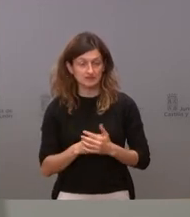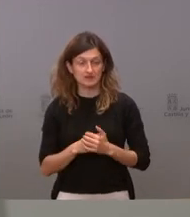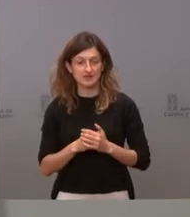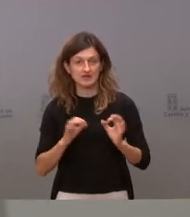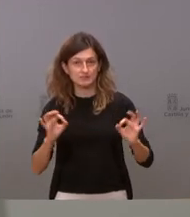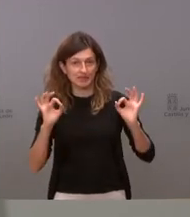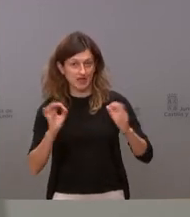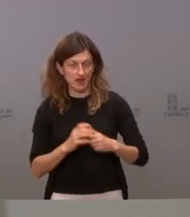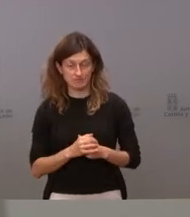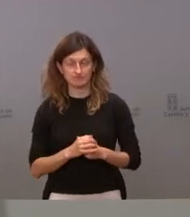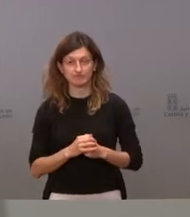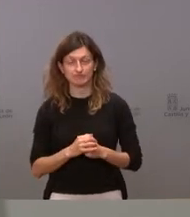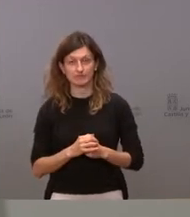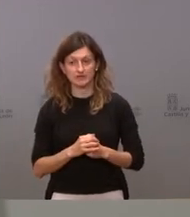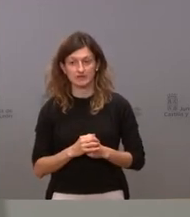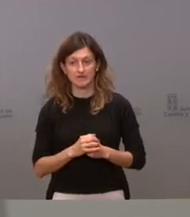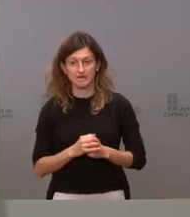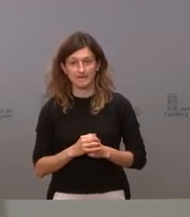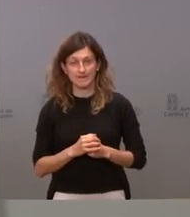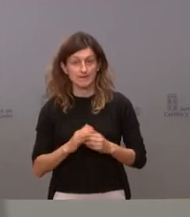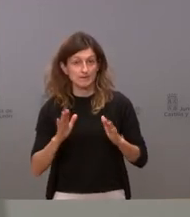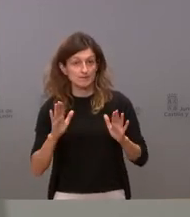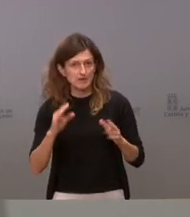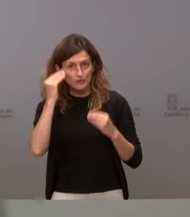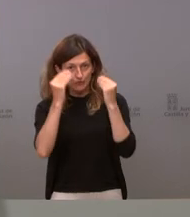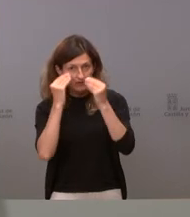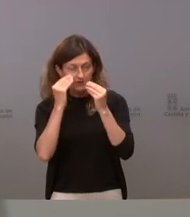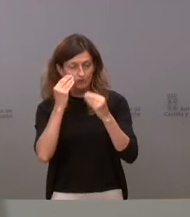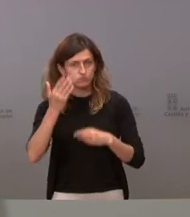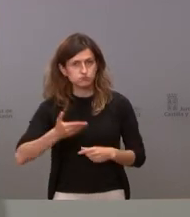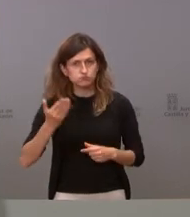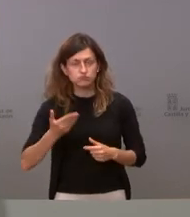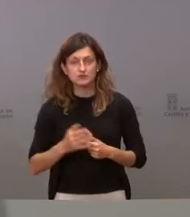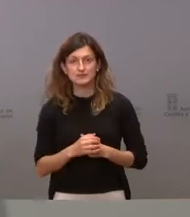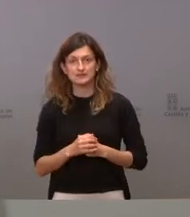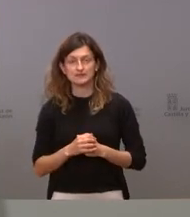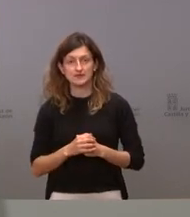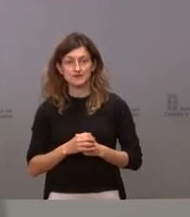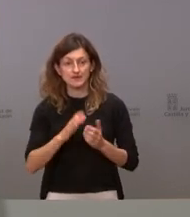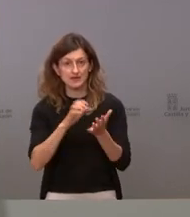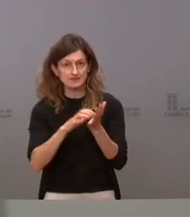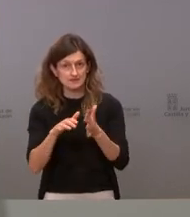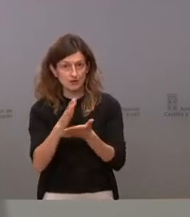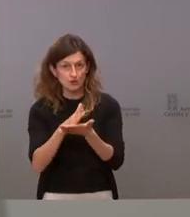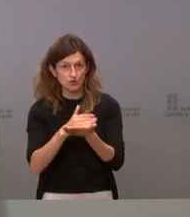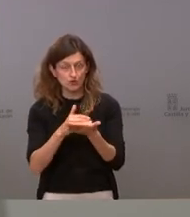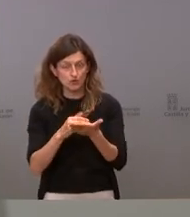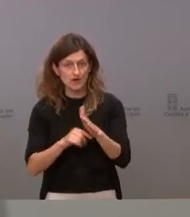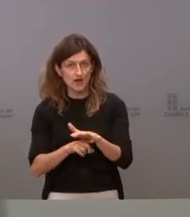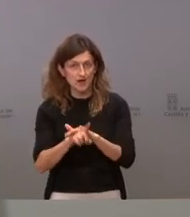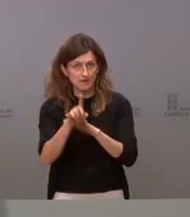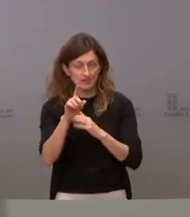especialmente pero creo que es importante que esta comunidad avance